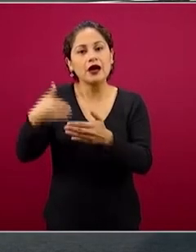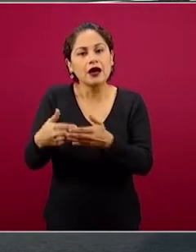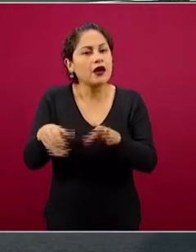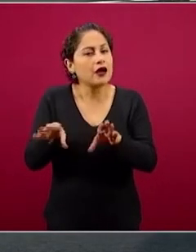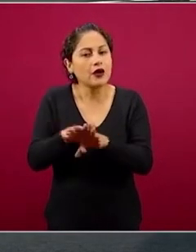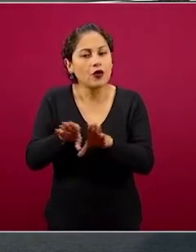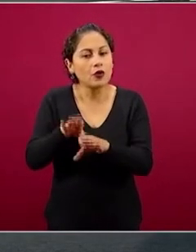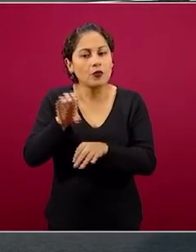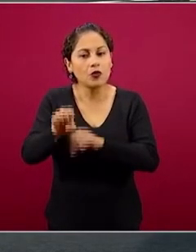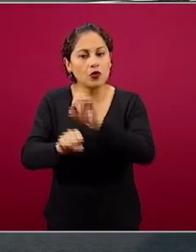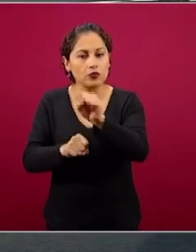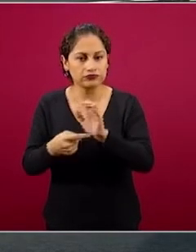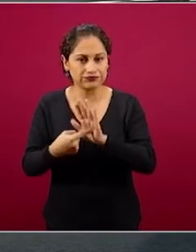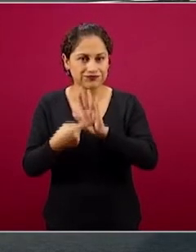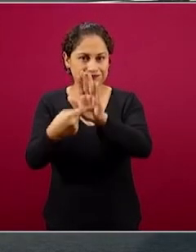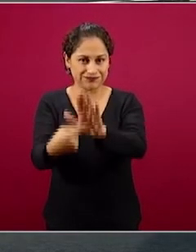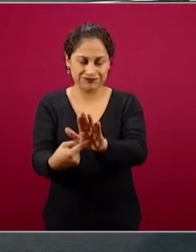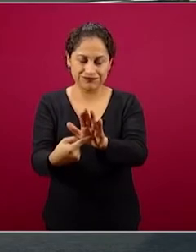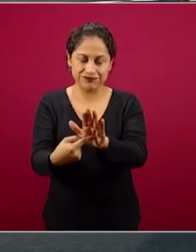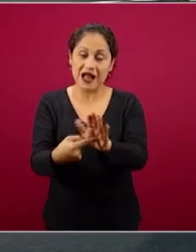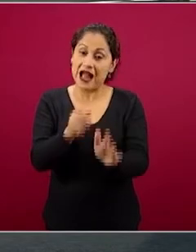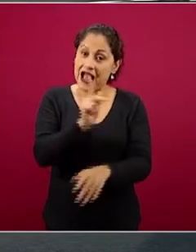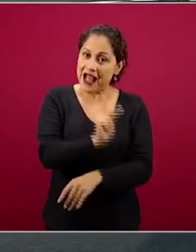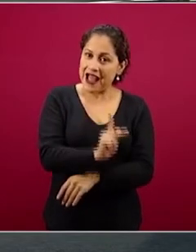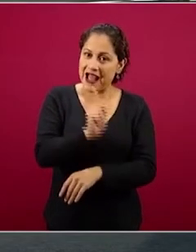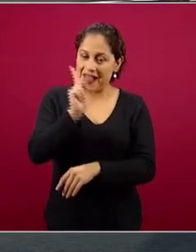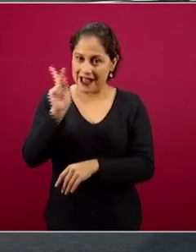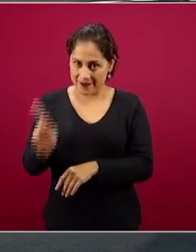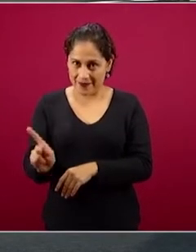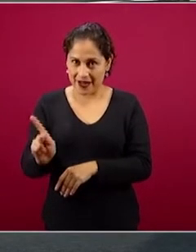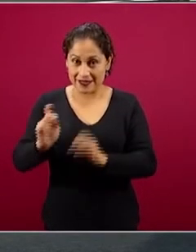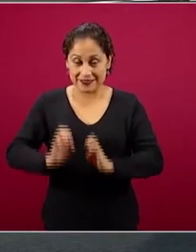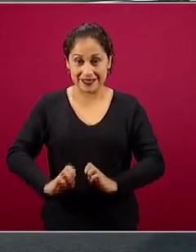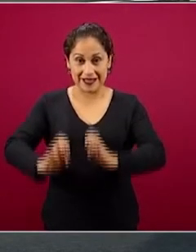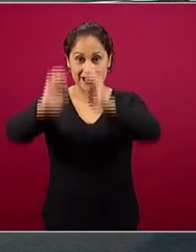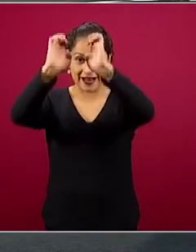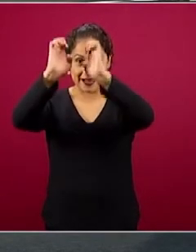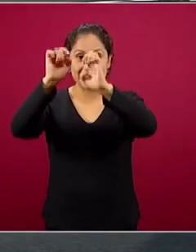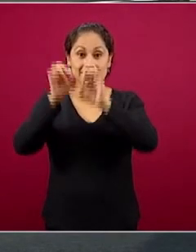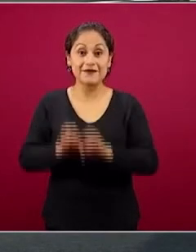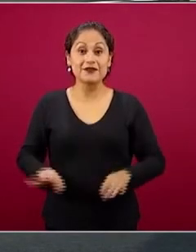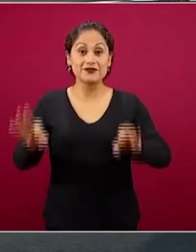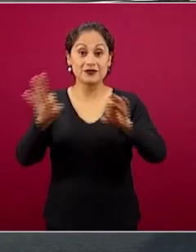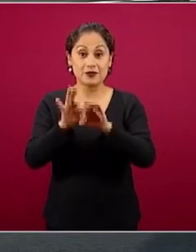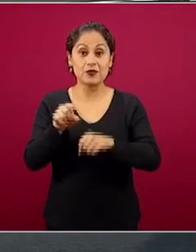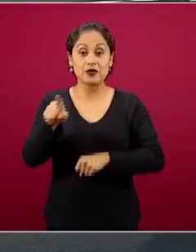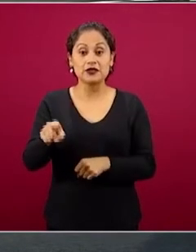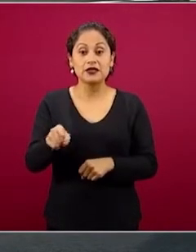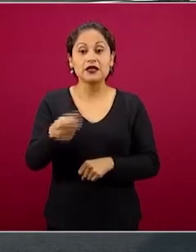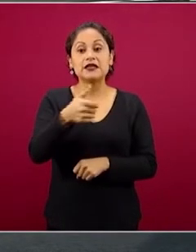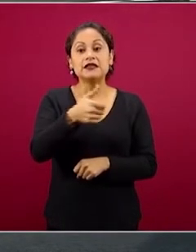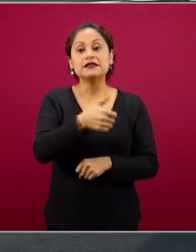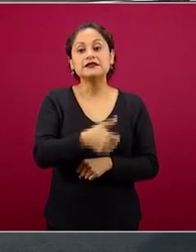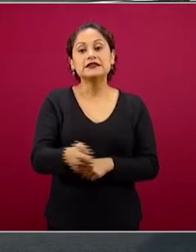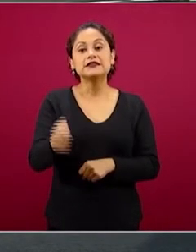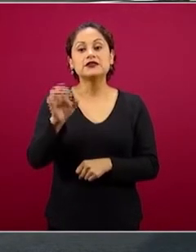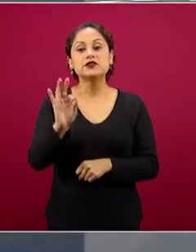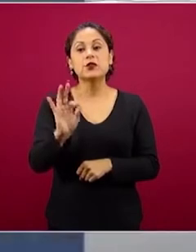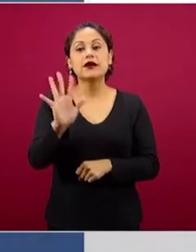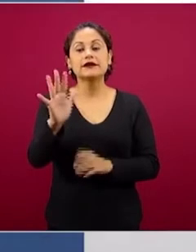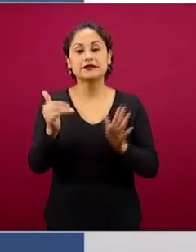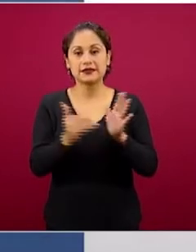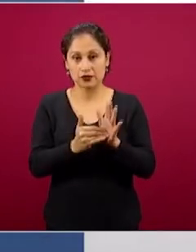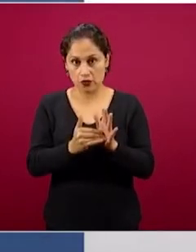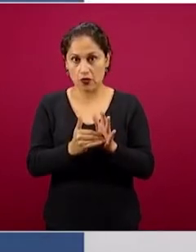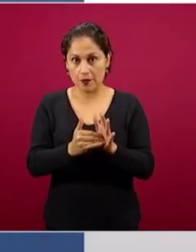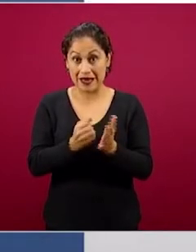gráfica, con un edificio emblemático. De los 645 mil créditos, es decir, de